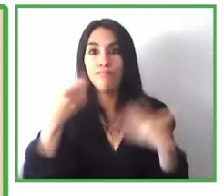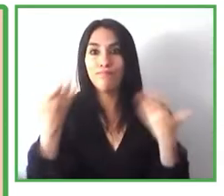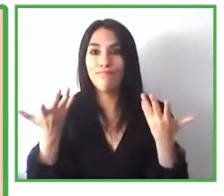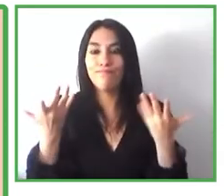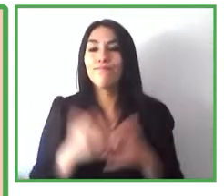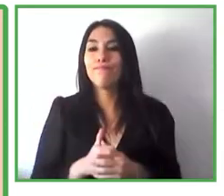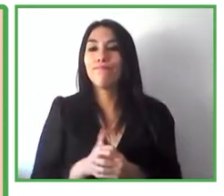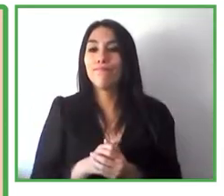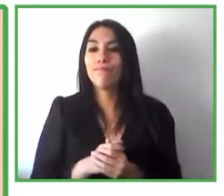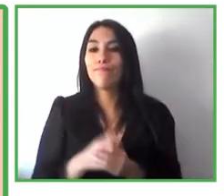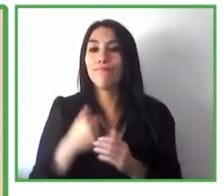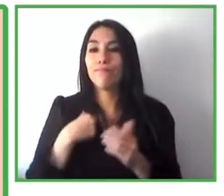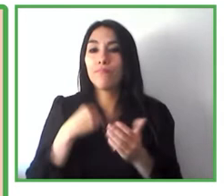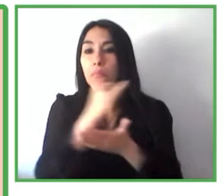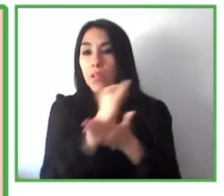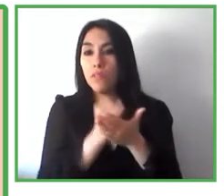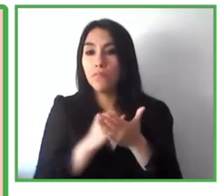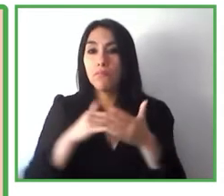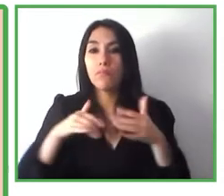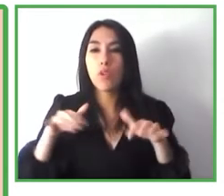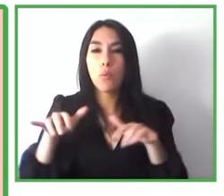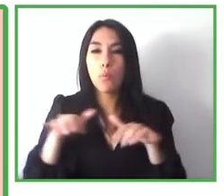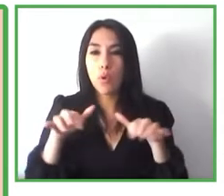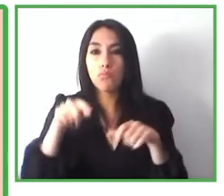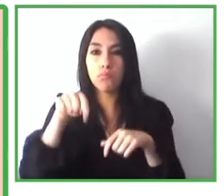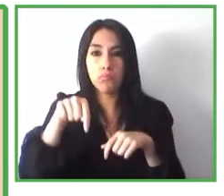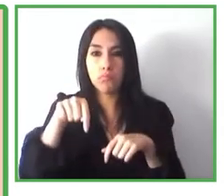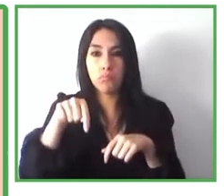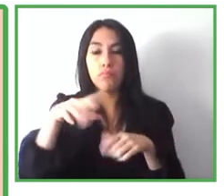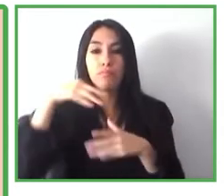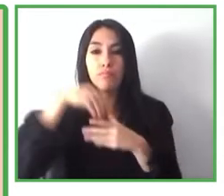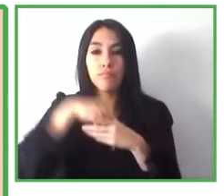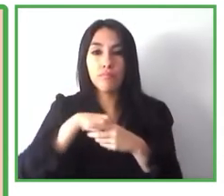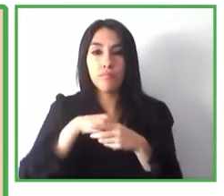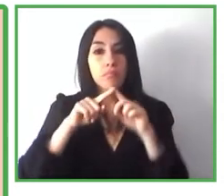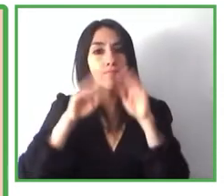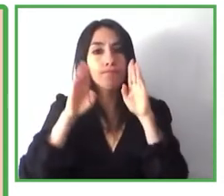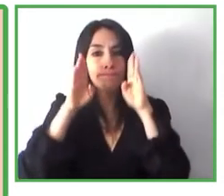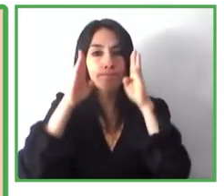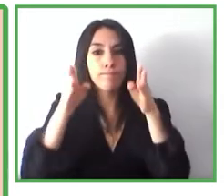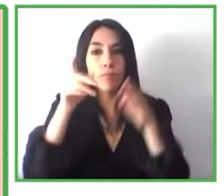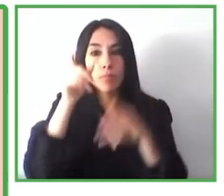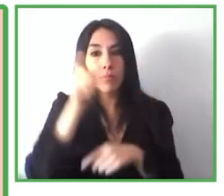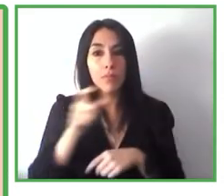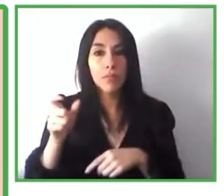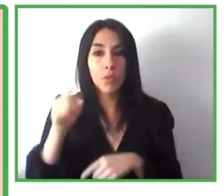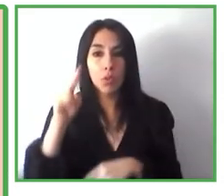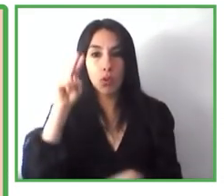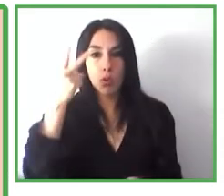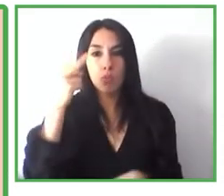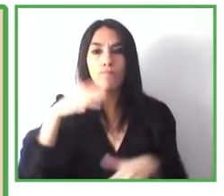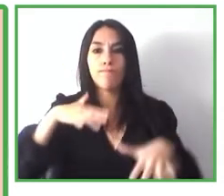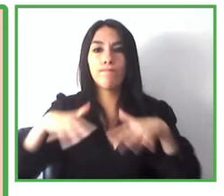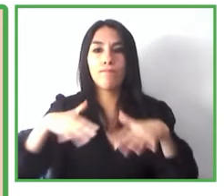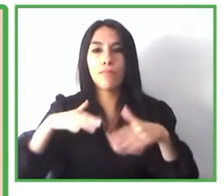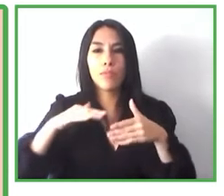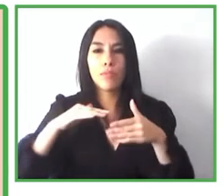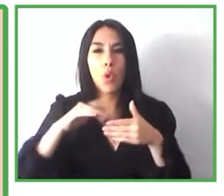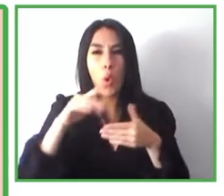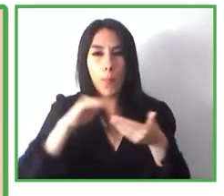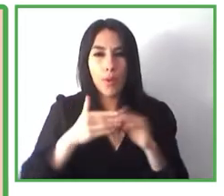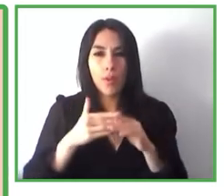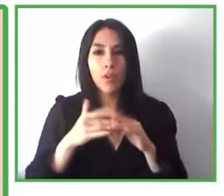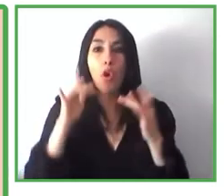interiorismo más centrado en las personas? Pues con dos elementos metodológicos fundamentales por un lado a través del design thinking una